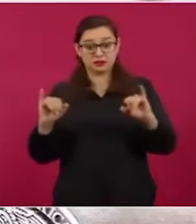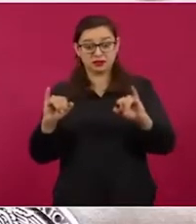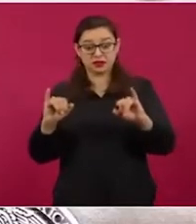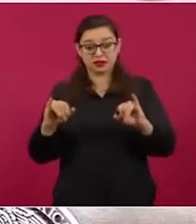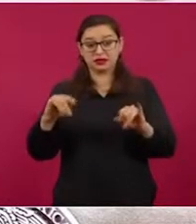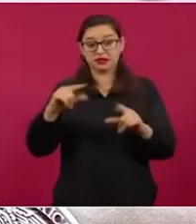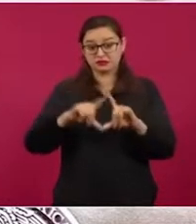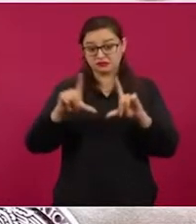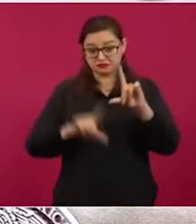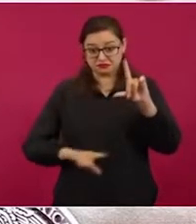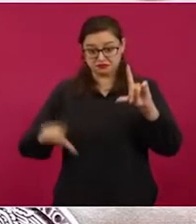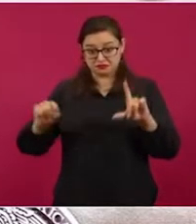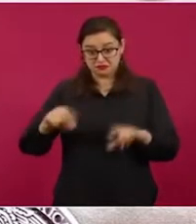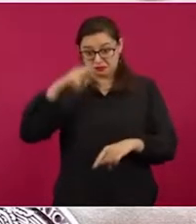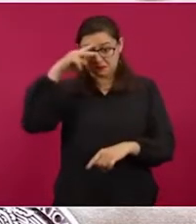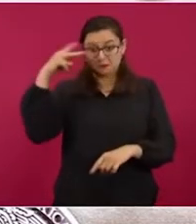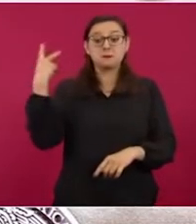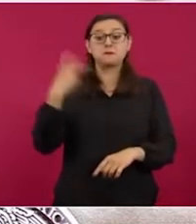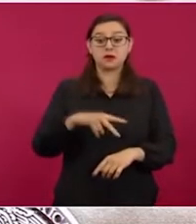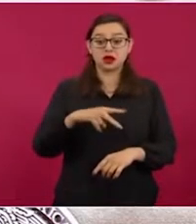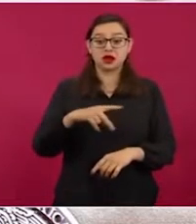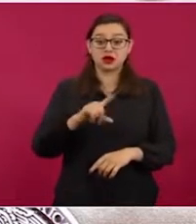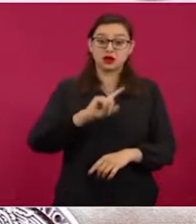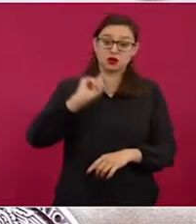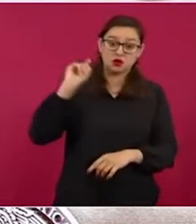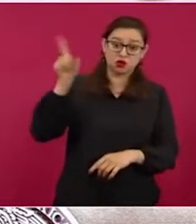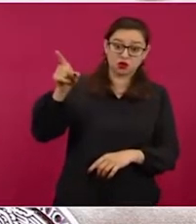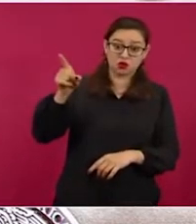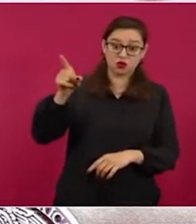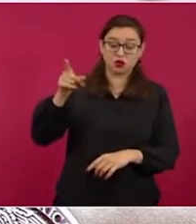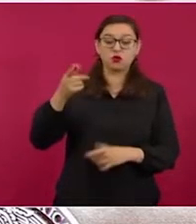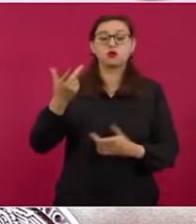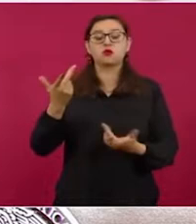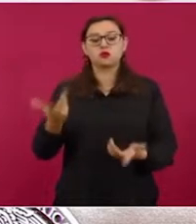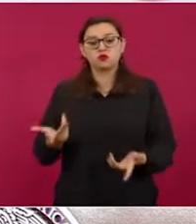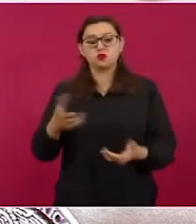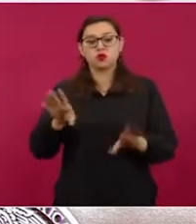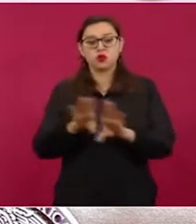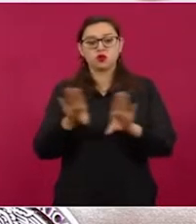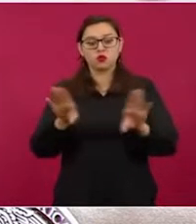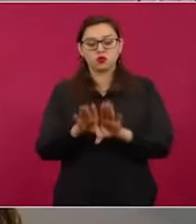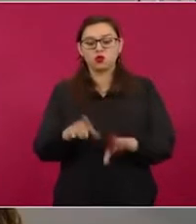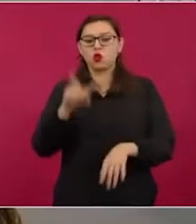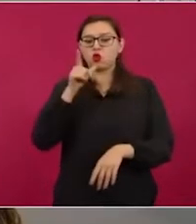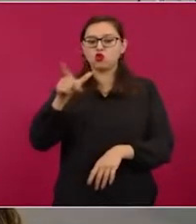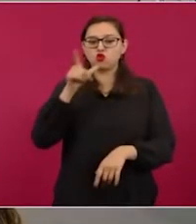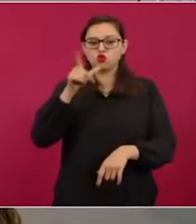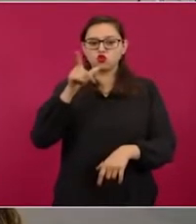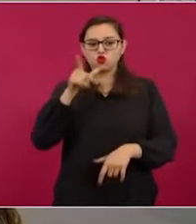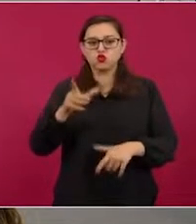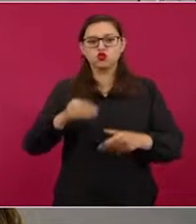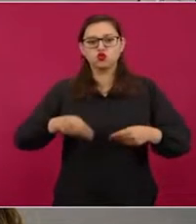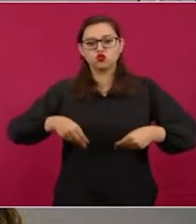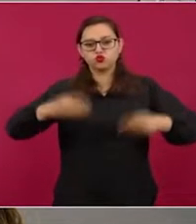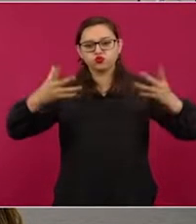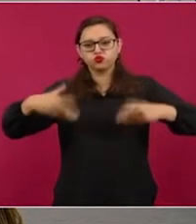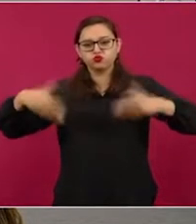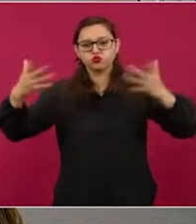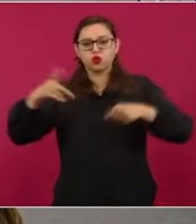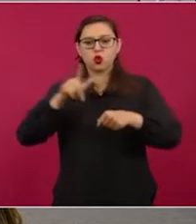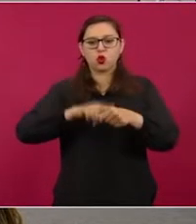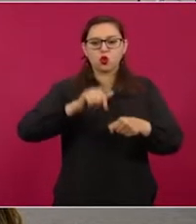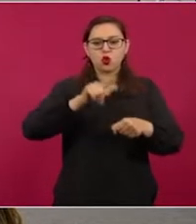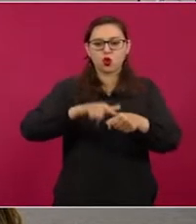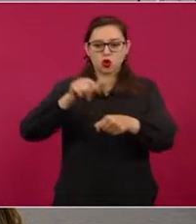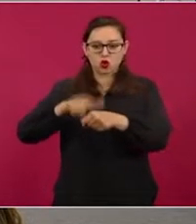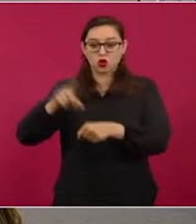la Ciudad de México se unió a las celebraciones iluminando los edificios públicos con los colores de la